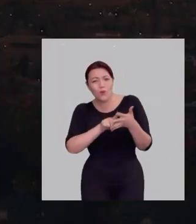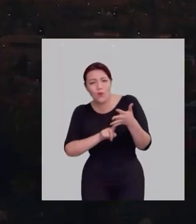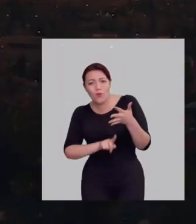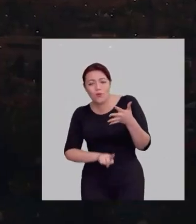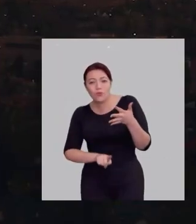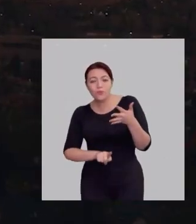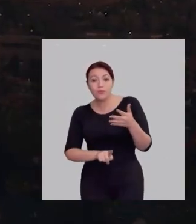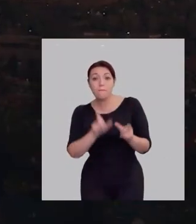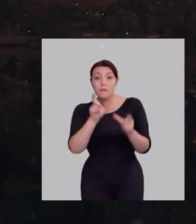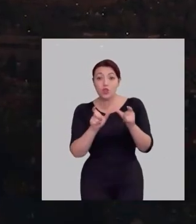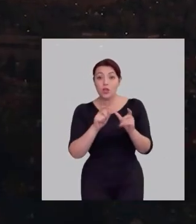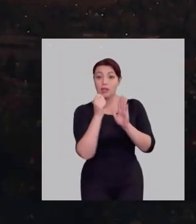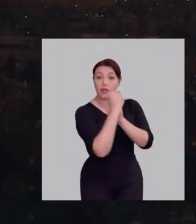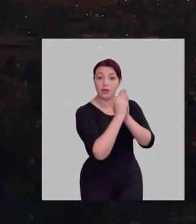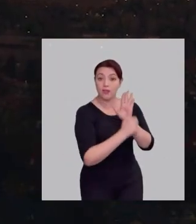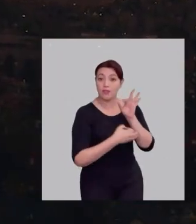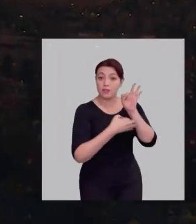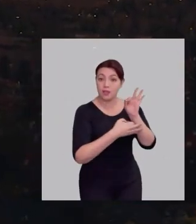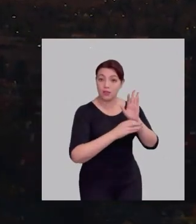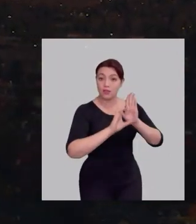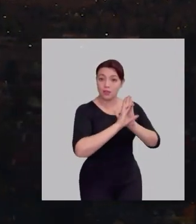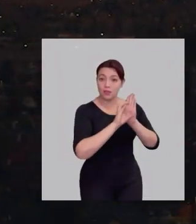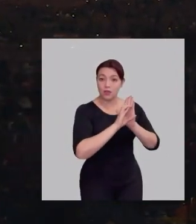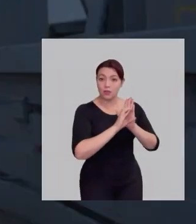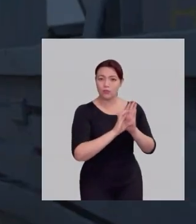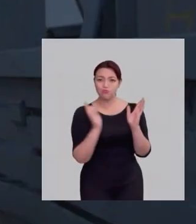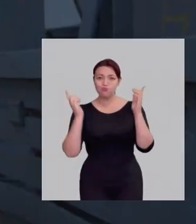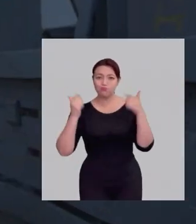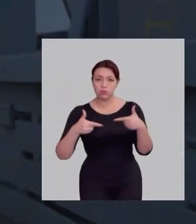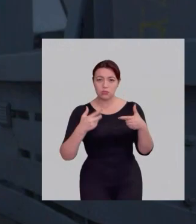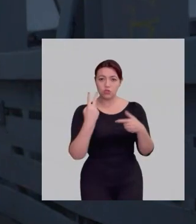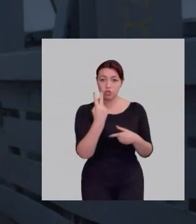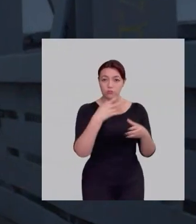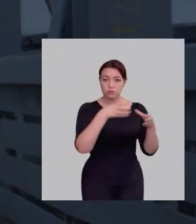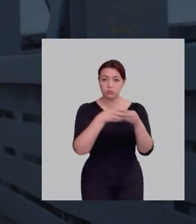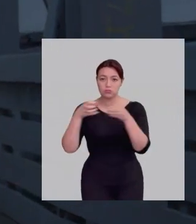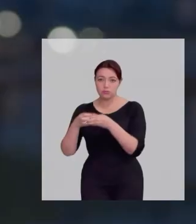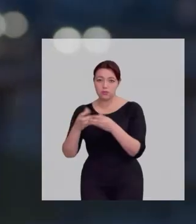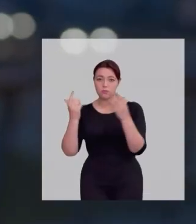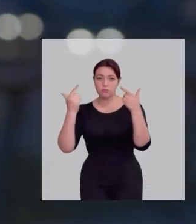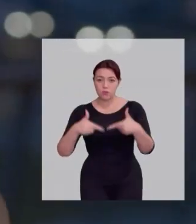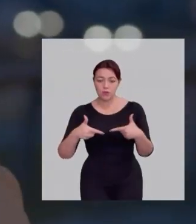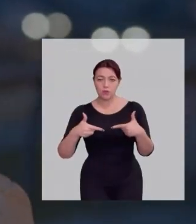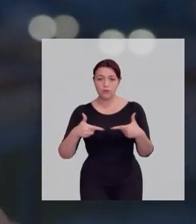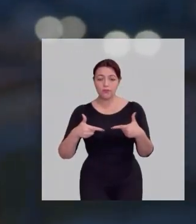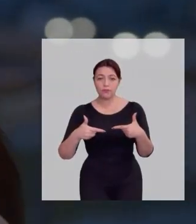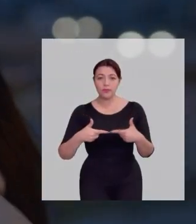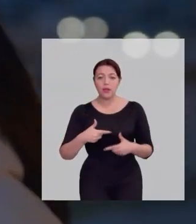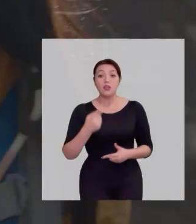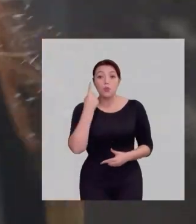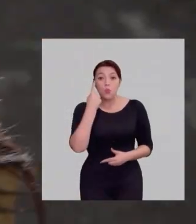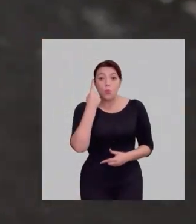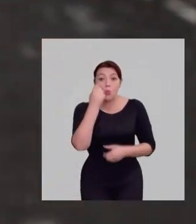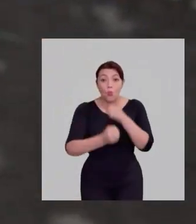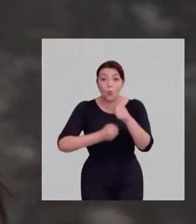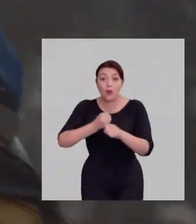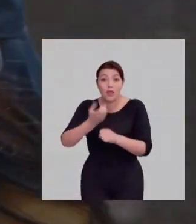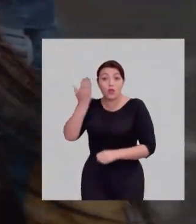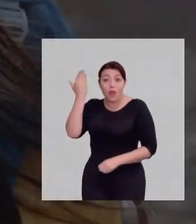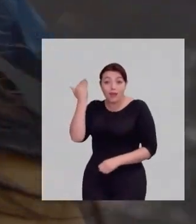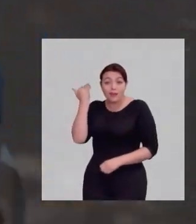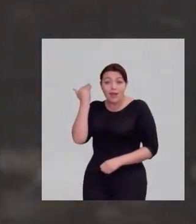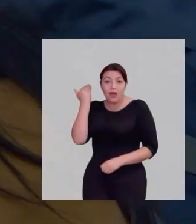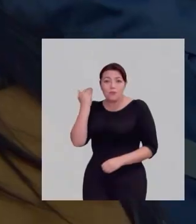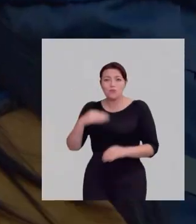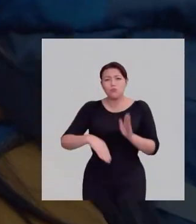Los convencionales escribieron un texto que nos pone de frente. En dos bandos. Cuando hasta hace solo un año éramos